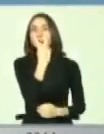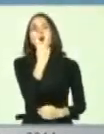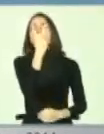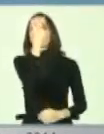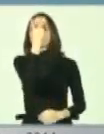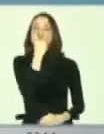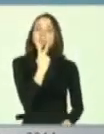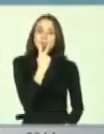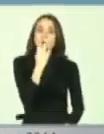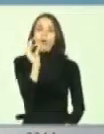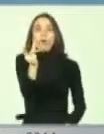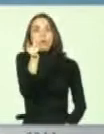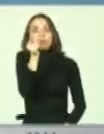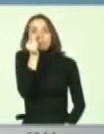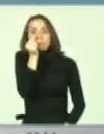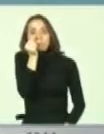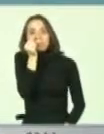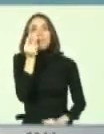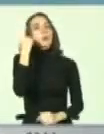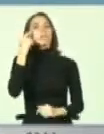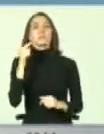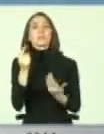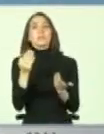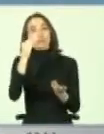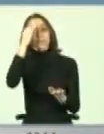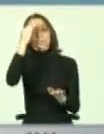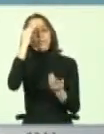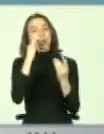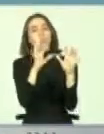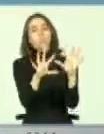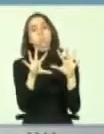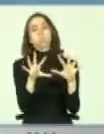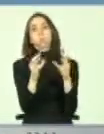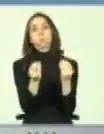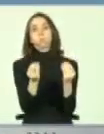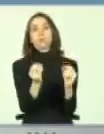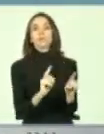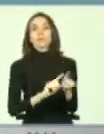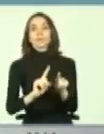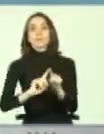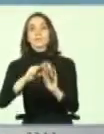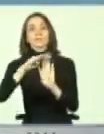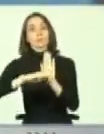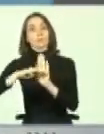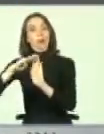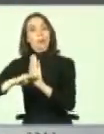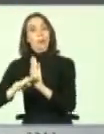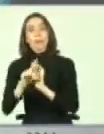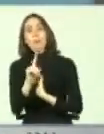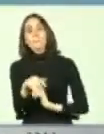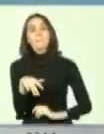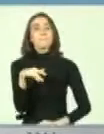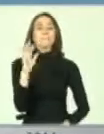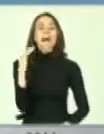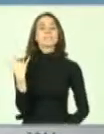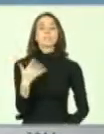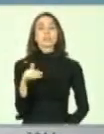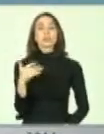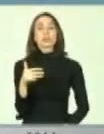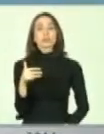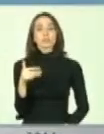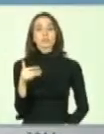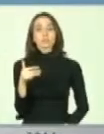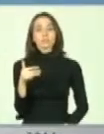capacidad de visión, pero de todas maneras la experiencia ha sido notable, porque de los distintos programas quizás el más importante de todos ha sido